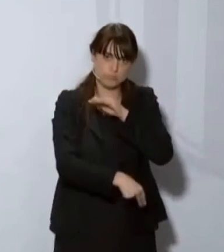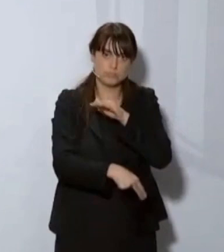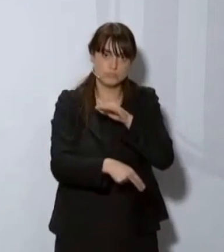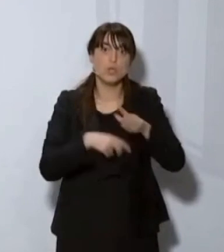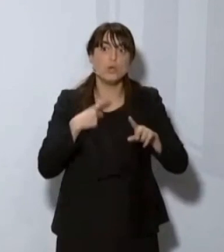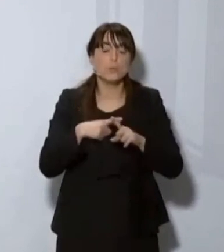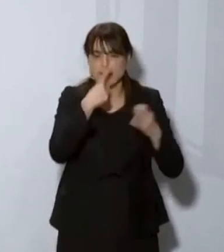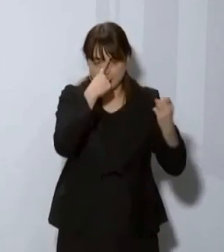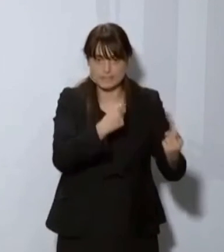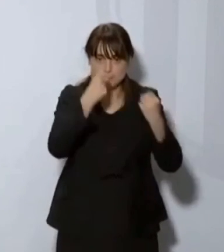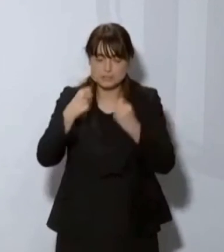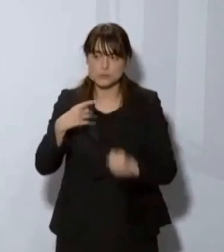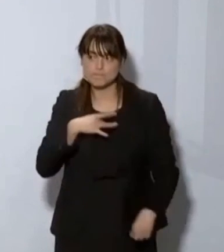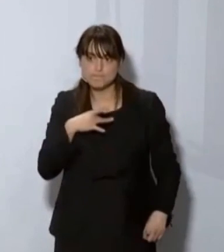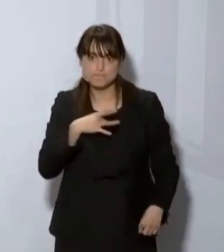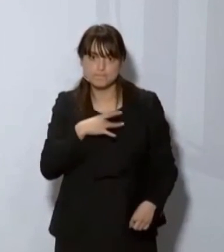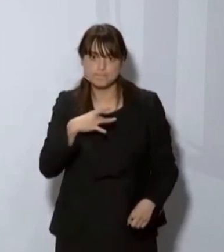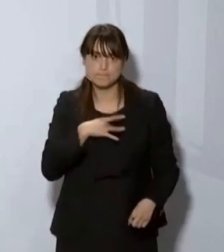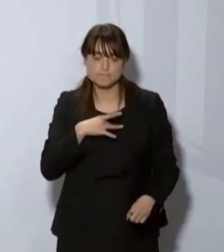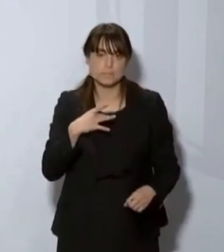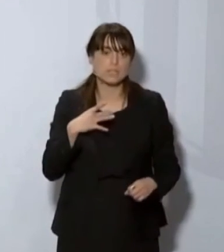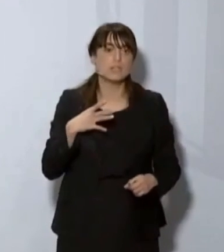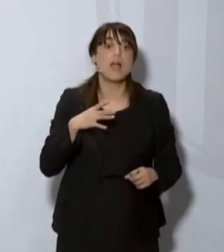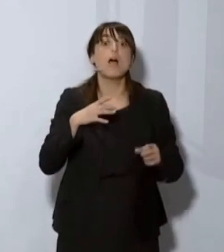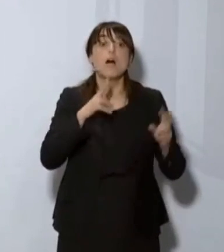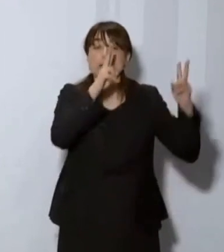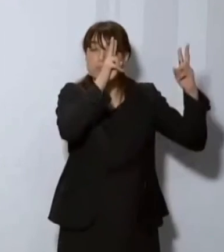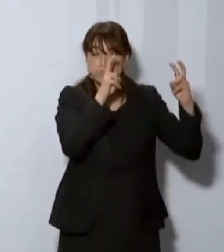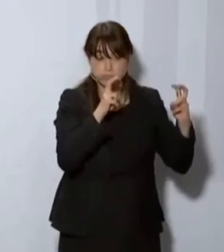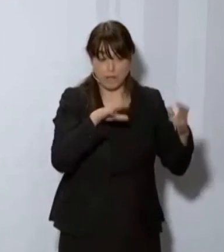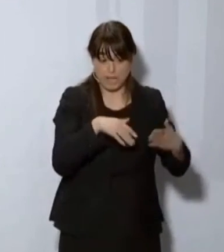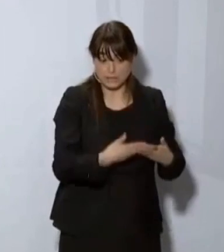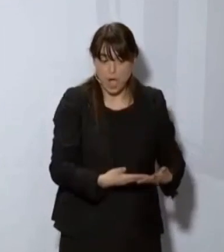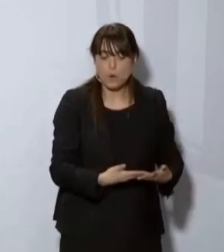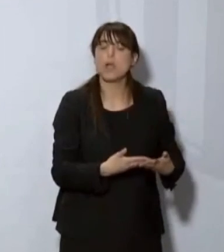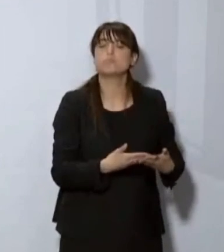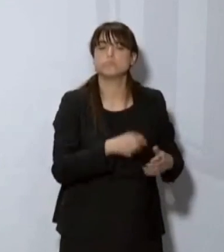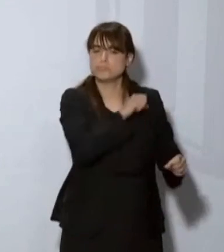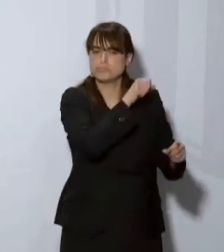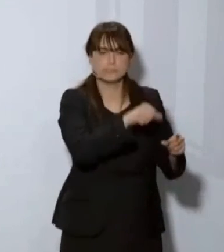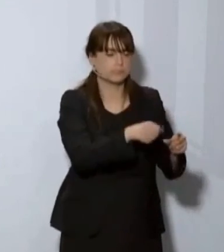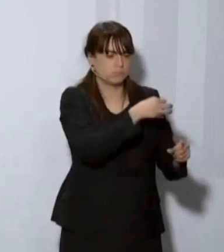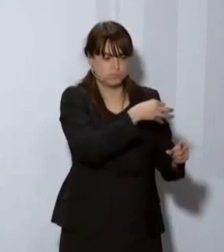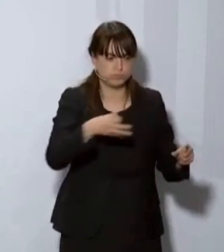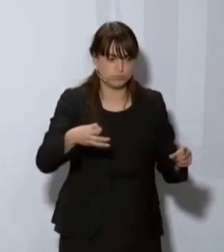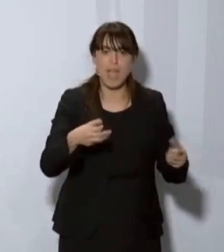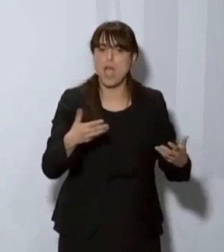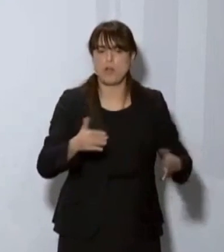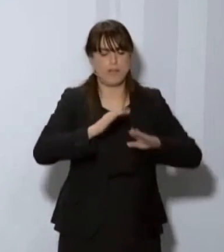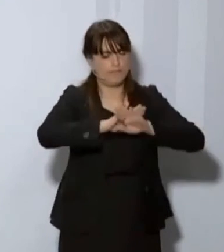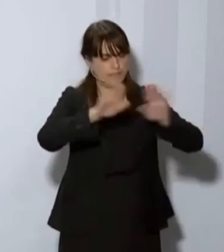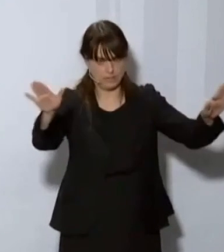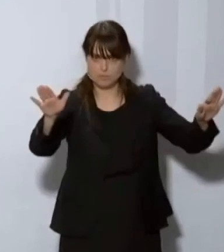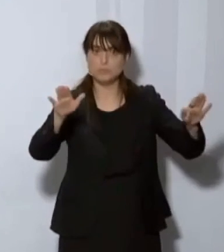todavía de lo que ya se ha hecho. En su momento sirvió, se considera que ahora esta medida ya no es útil y es por eso que se toma